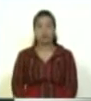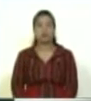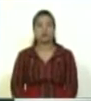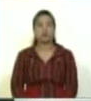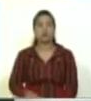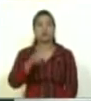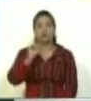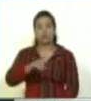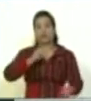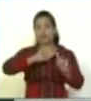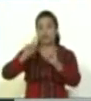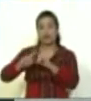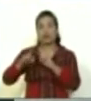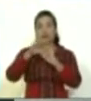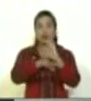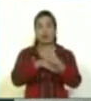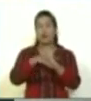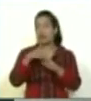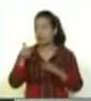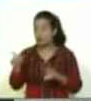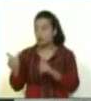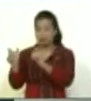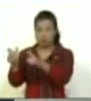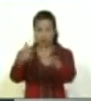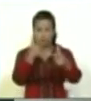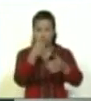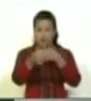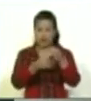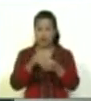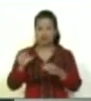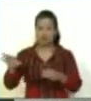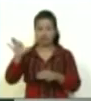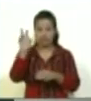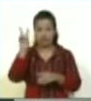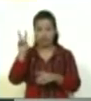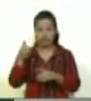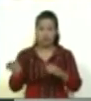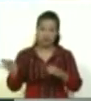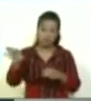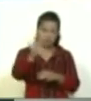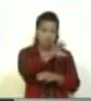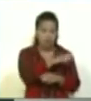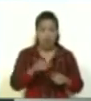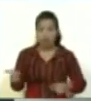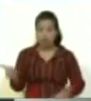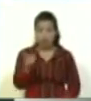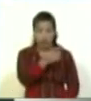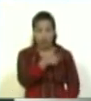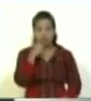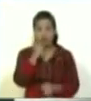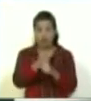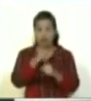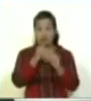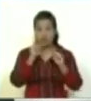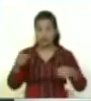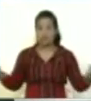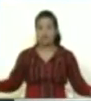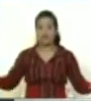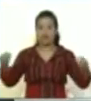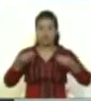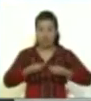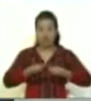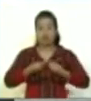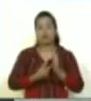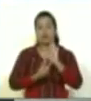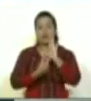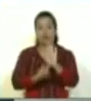que Diversos programas construidos por todo este grupo de jóvenes y de personas que a nivel nacional se han venido sumando a la experiencia